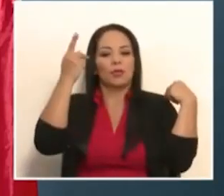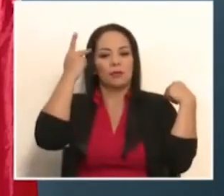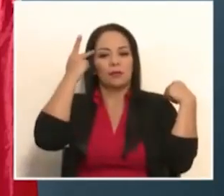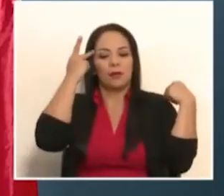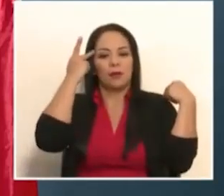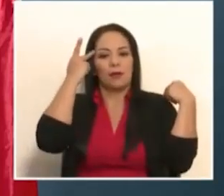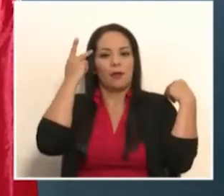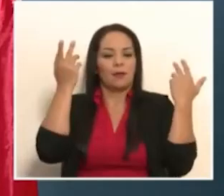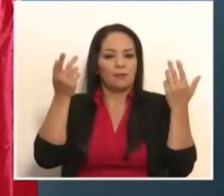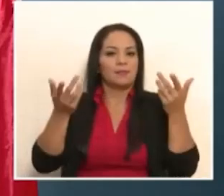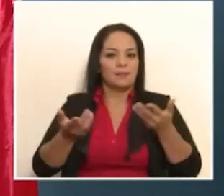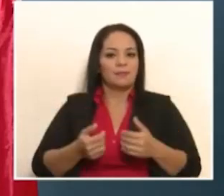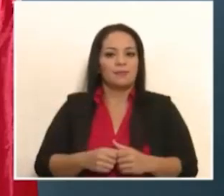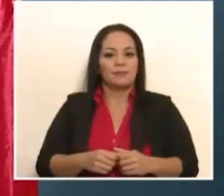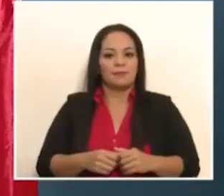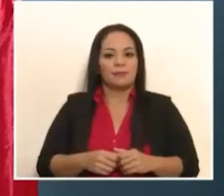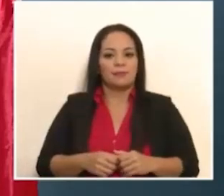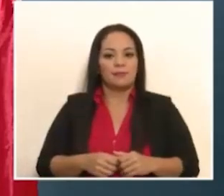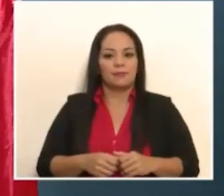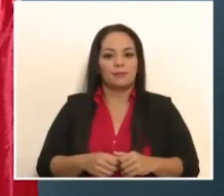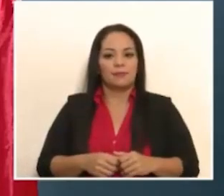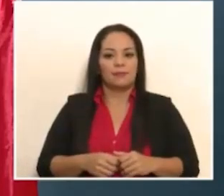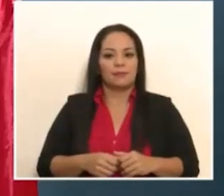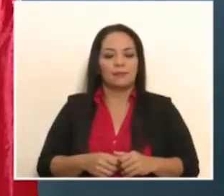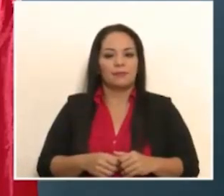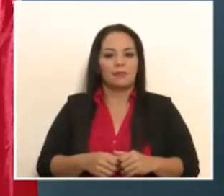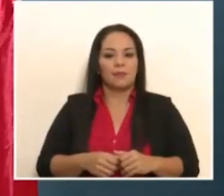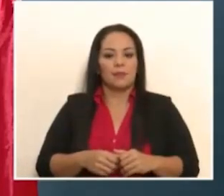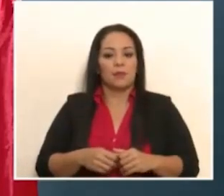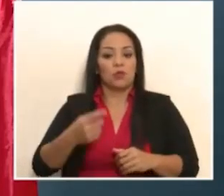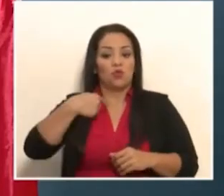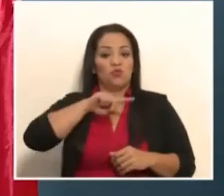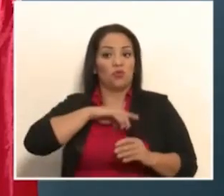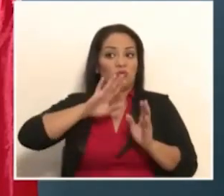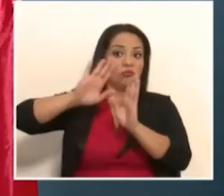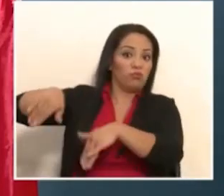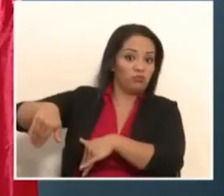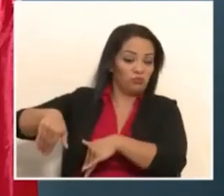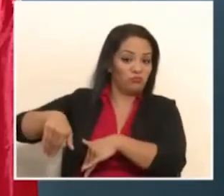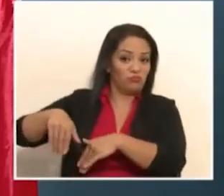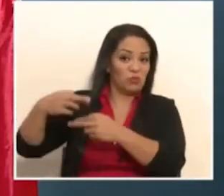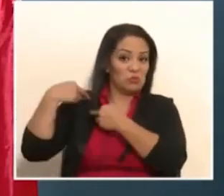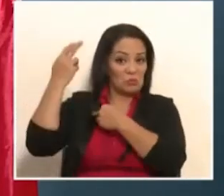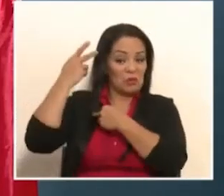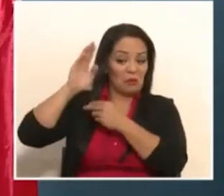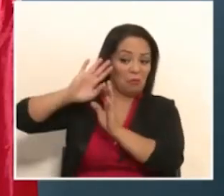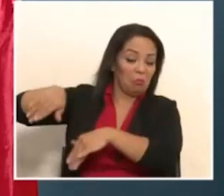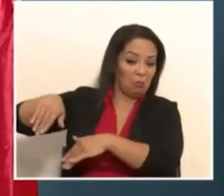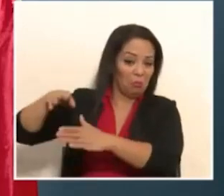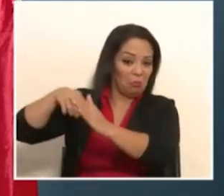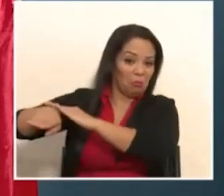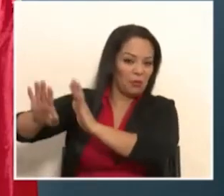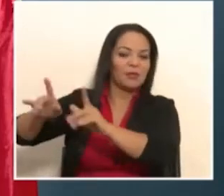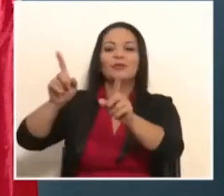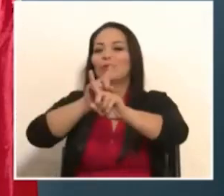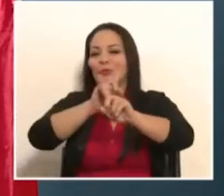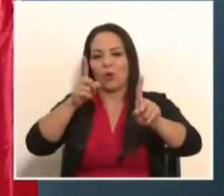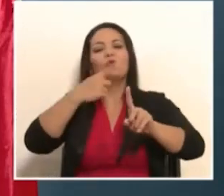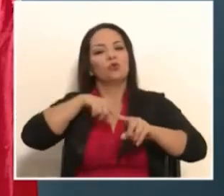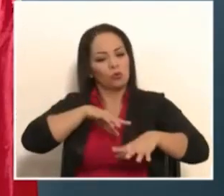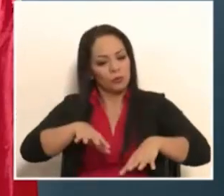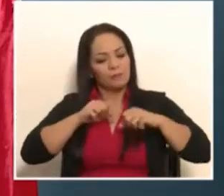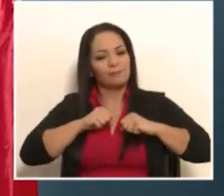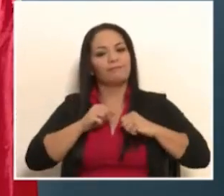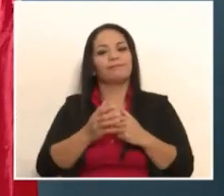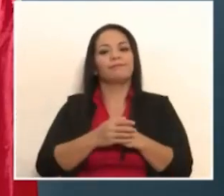este gobierno mete debajo de una alfombra, de una cortina o esconde. Y entonces, yo no sé si